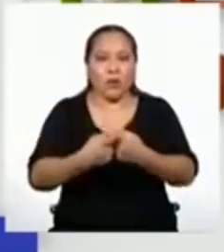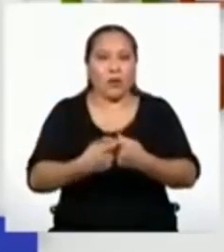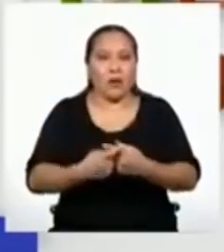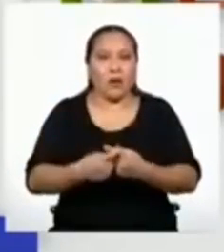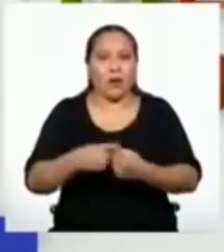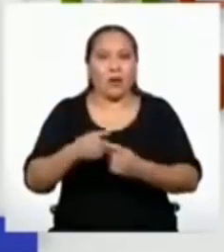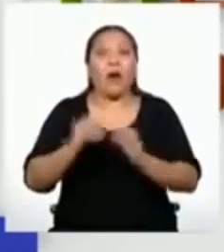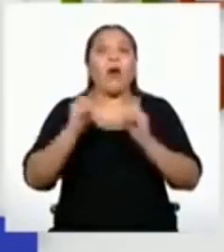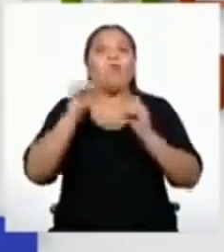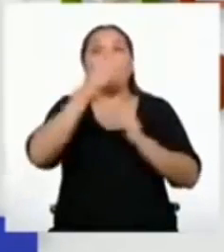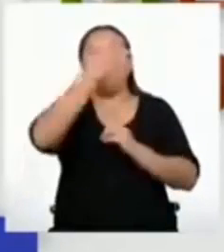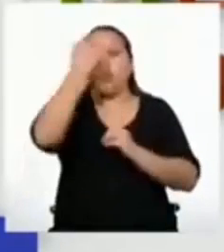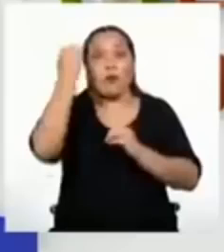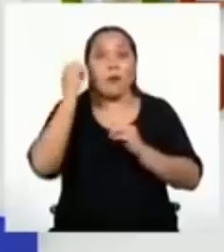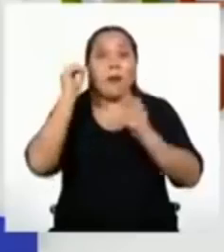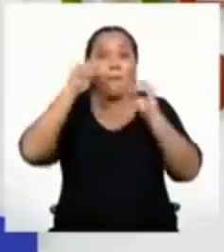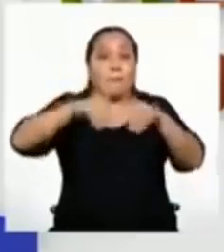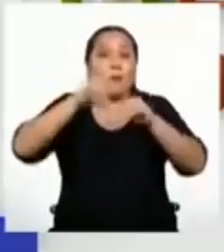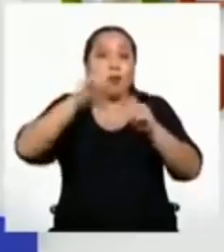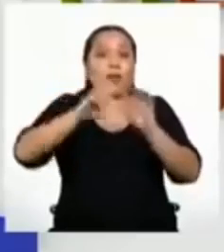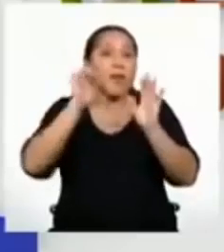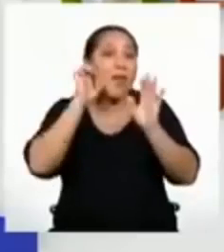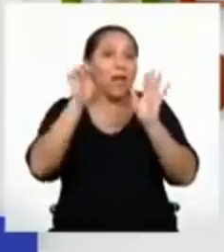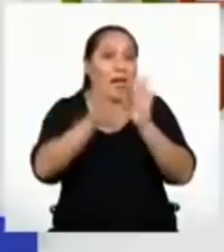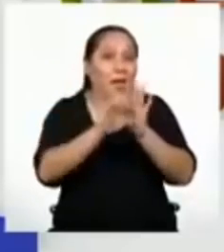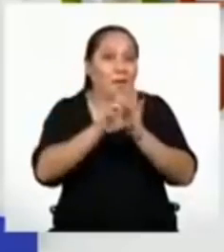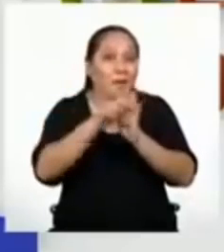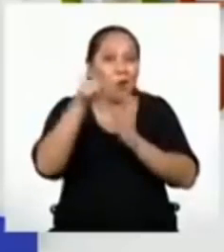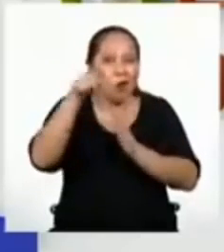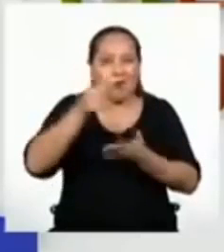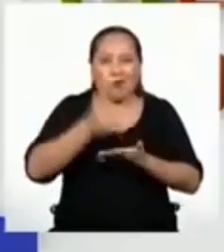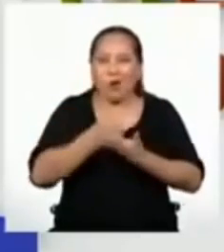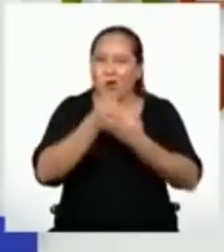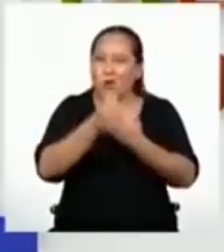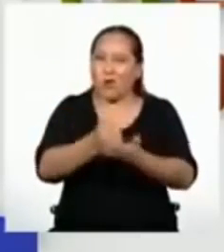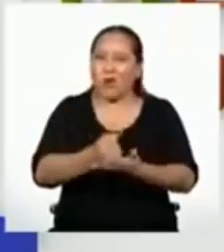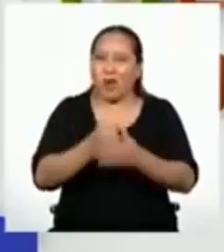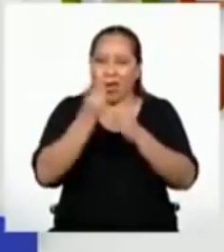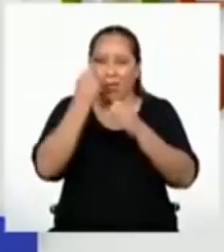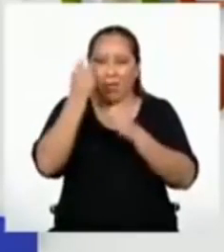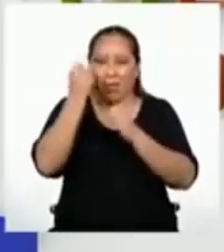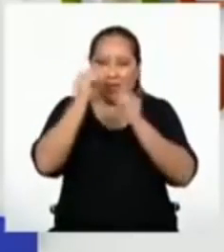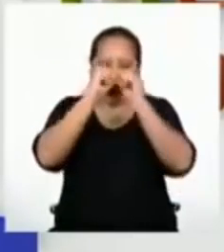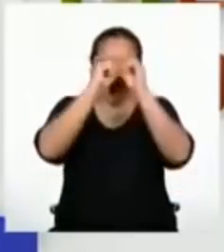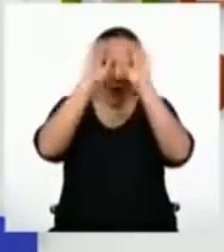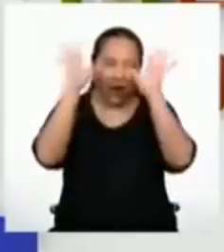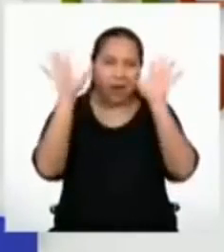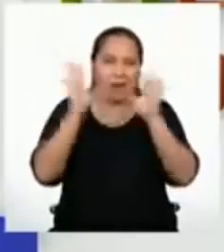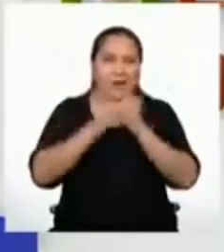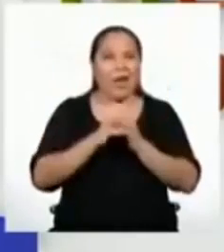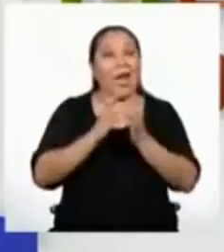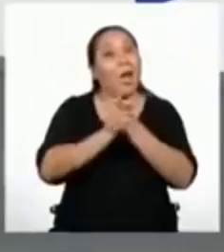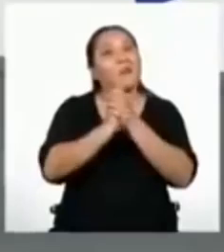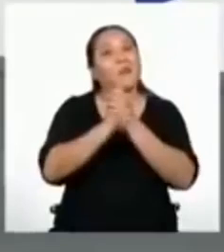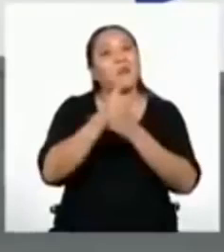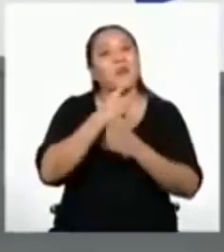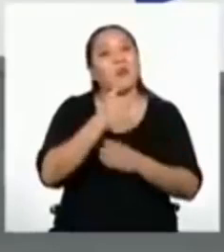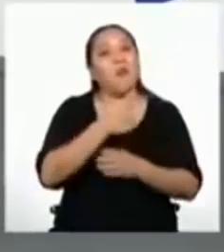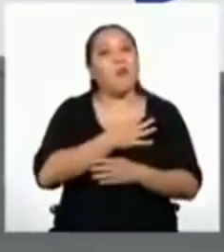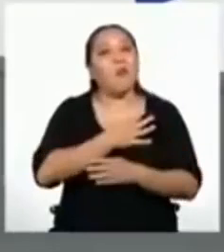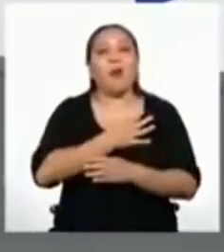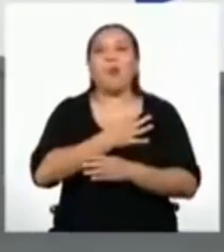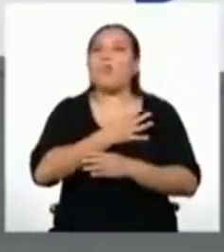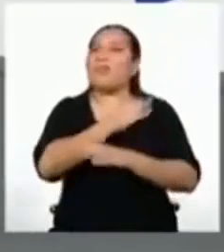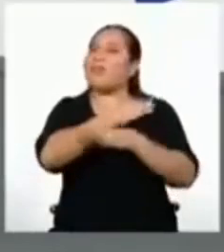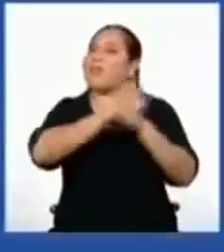Eso siempre ayuda a entender mejor. Bueno, amigas y amigos de Cuarta, es todo por hoy. ¡Nos vemos!